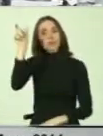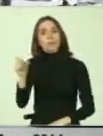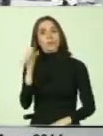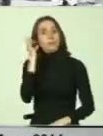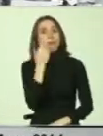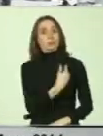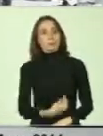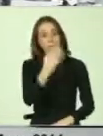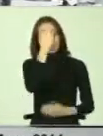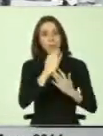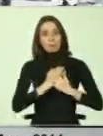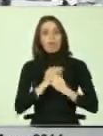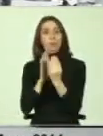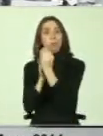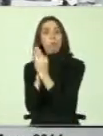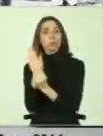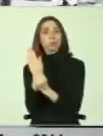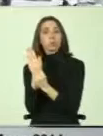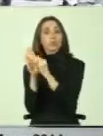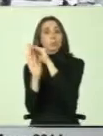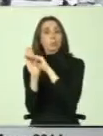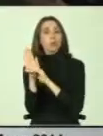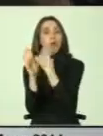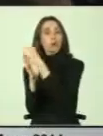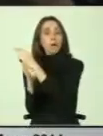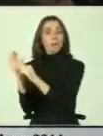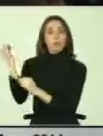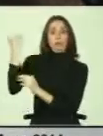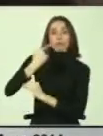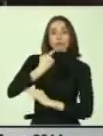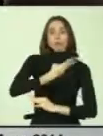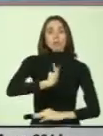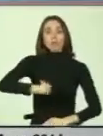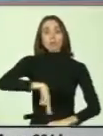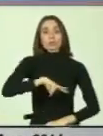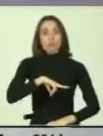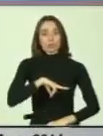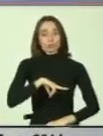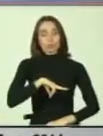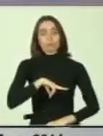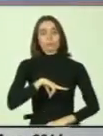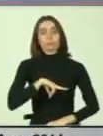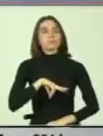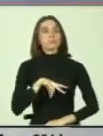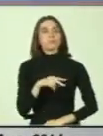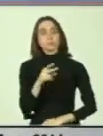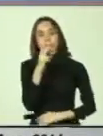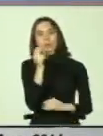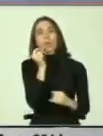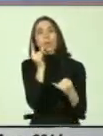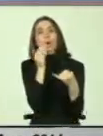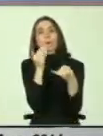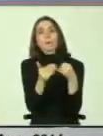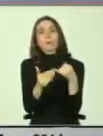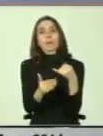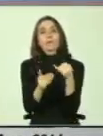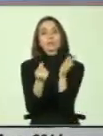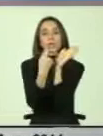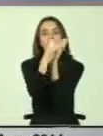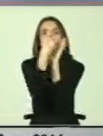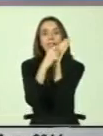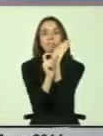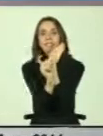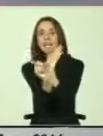instalado en todo su programa y nos impone a nosotros. Y lo otro es también ver los plazos de calificación